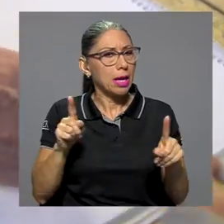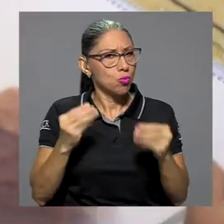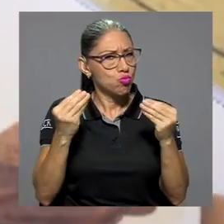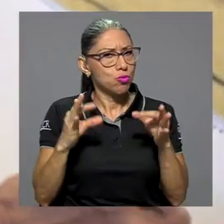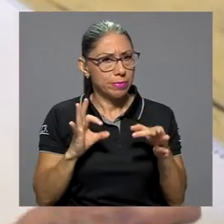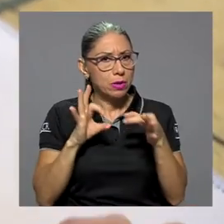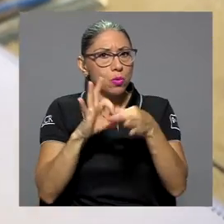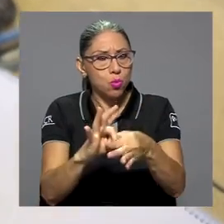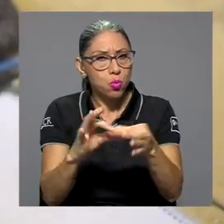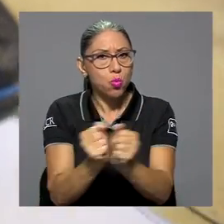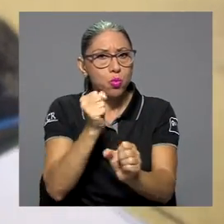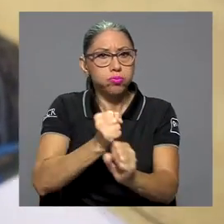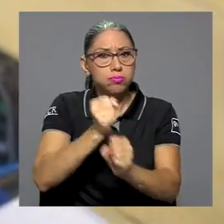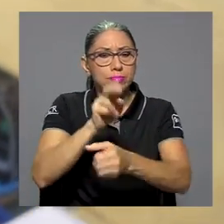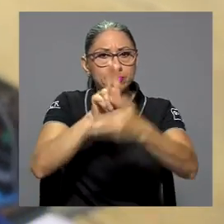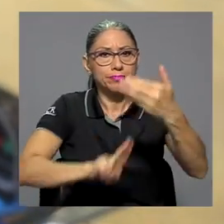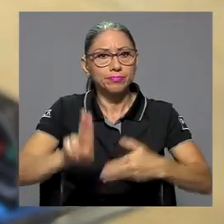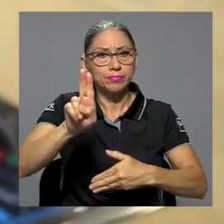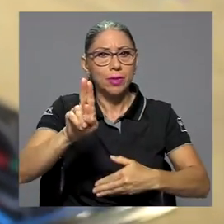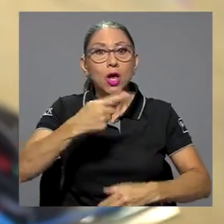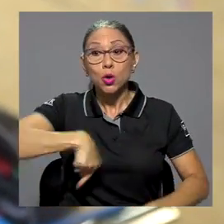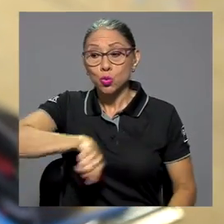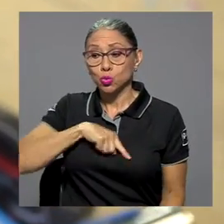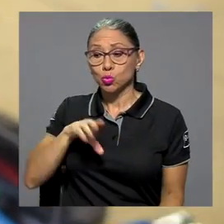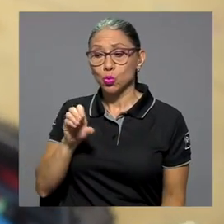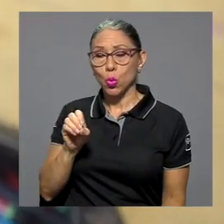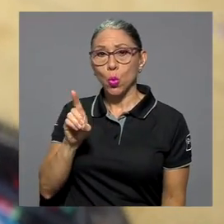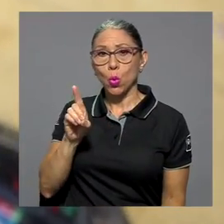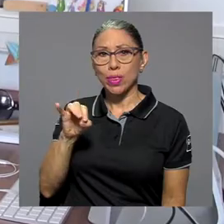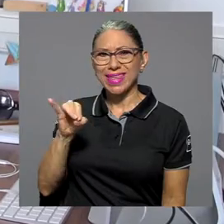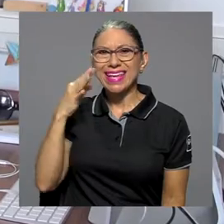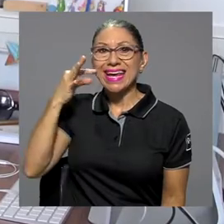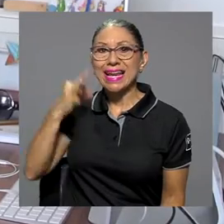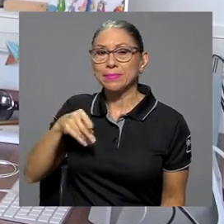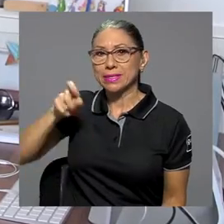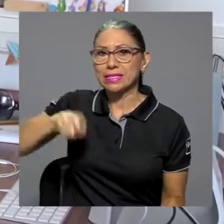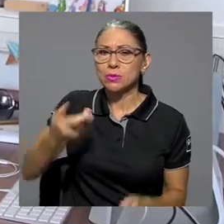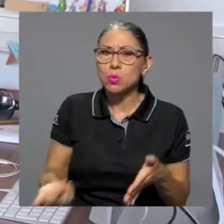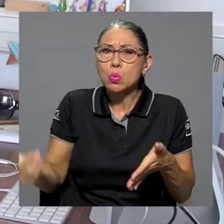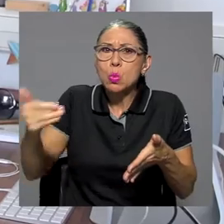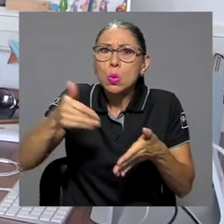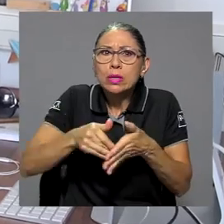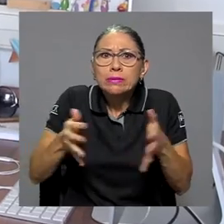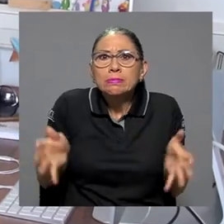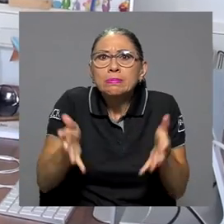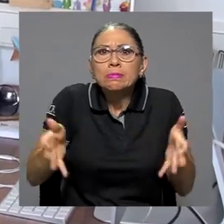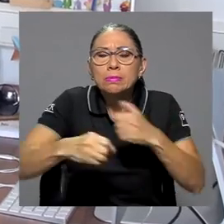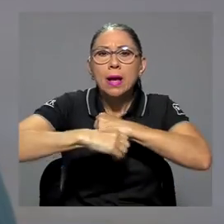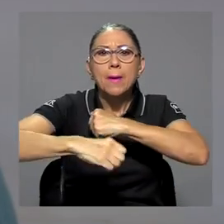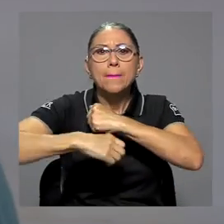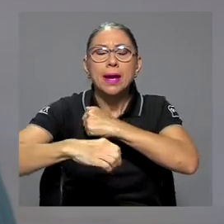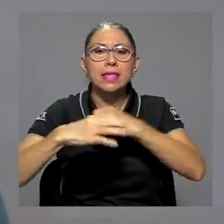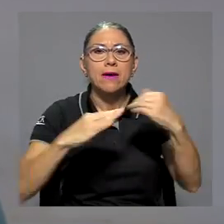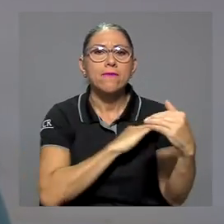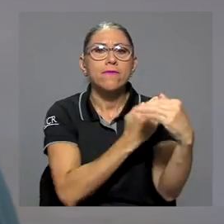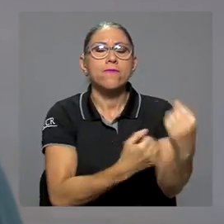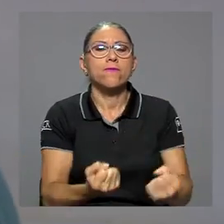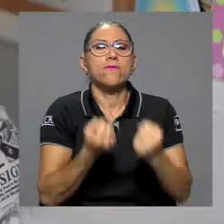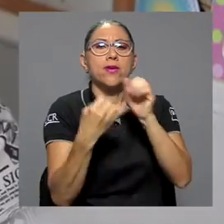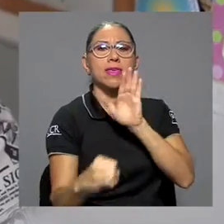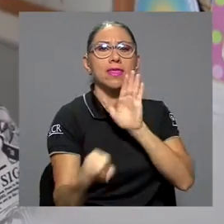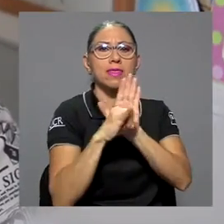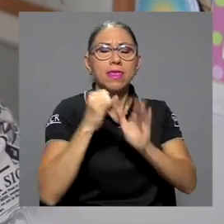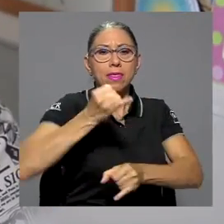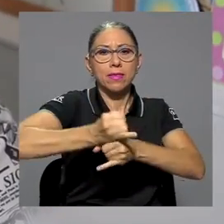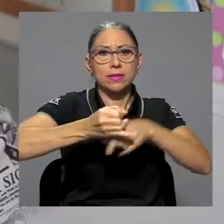con el quehacer de la universidad, nos pareció en la ODI que es necesario retomar una campaña que fortalezca la identidad institucional y por eso